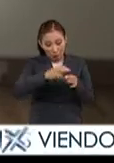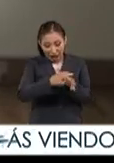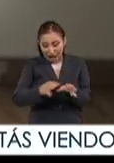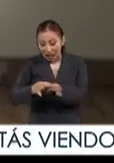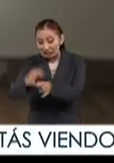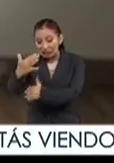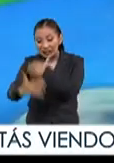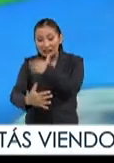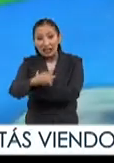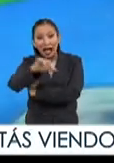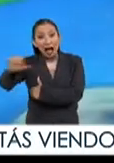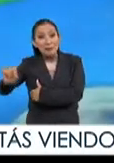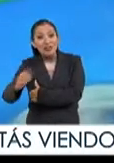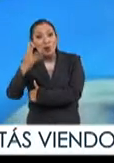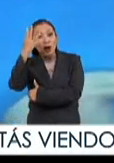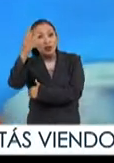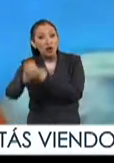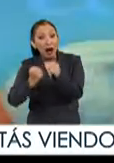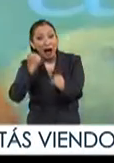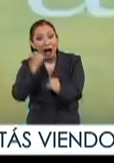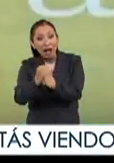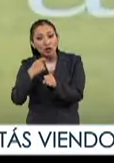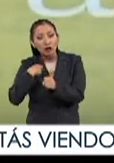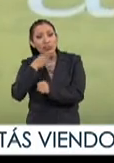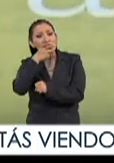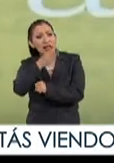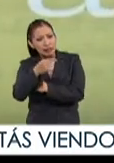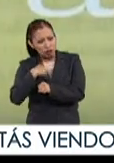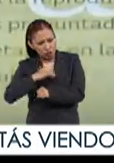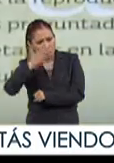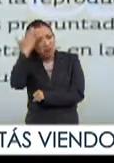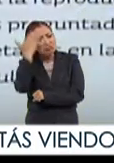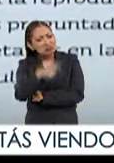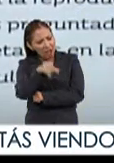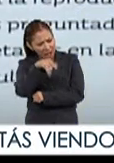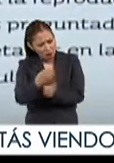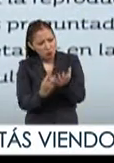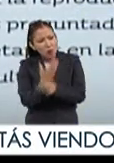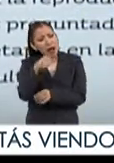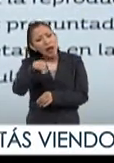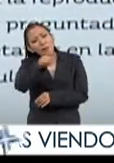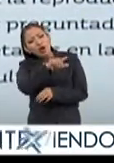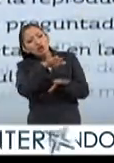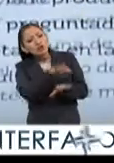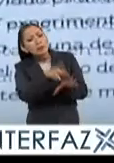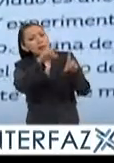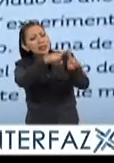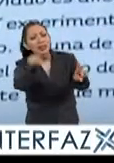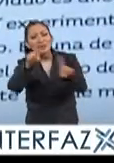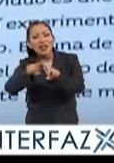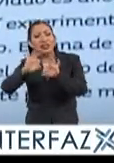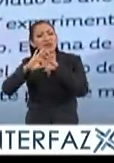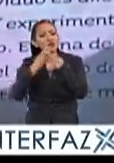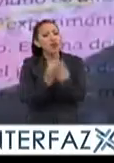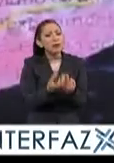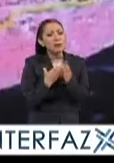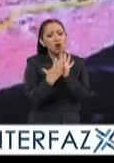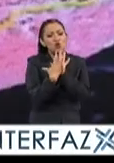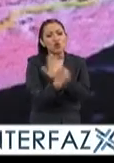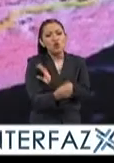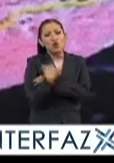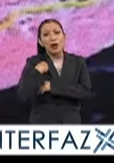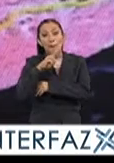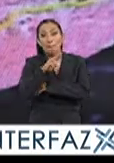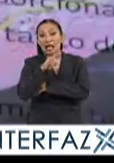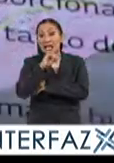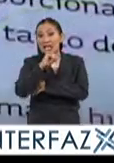entre 15 y 24 manifiesta tener conocimientos actualizados sobre las distintas formas de transmisión